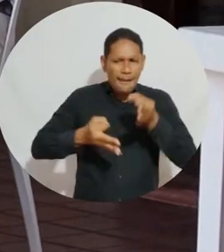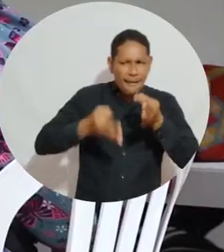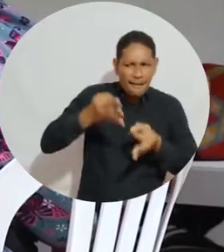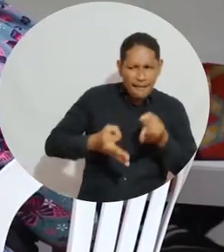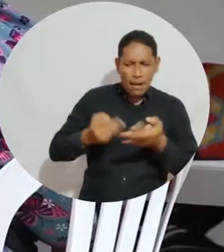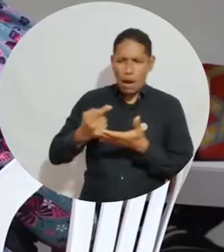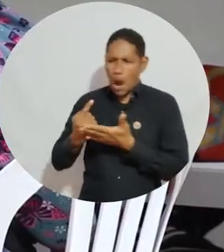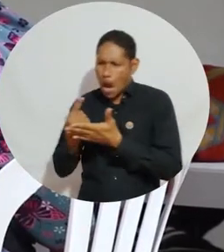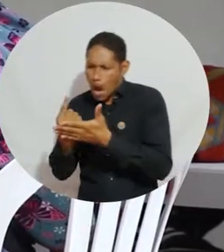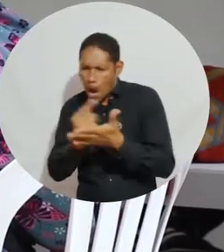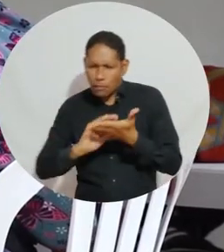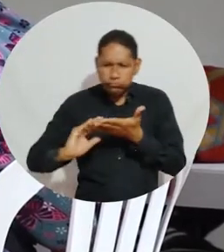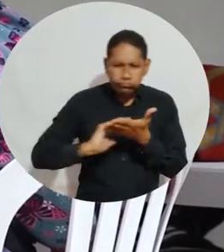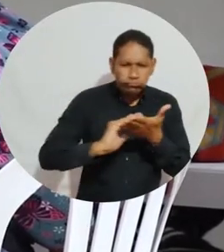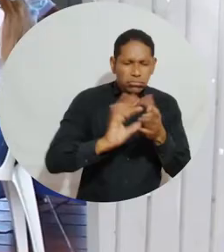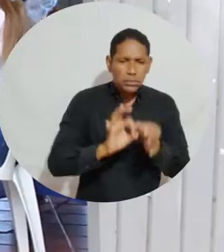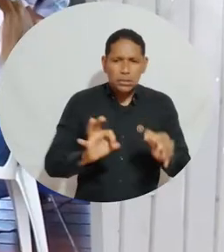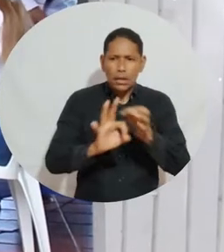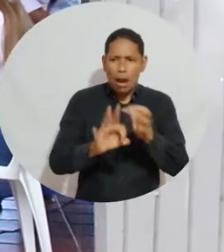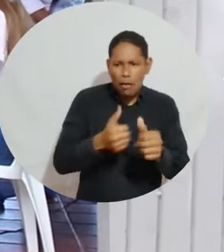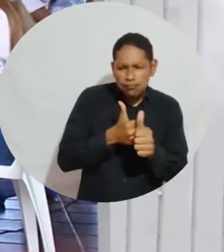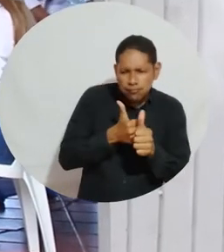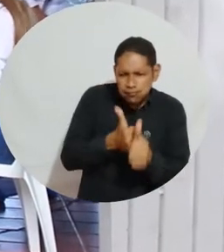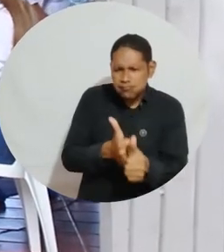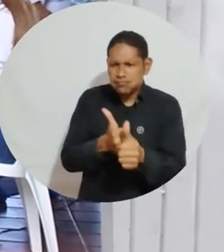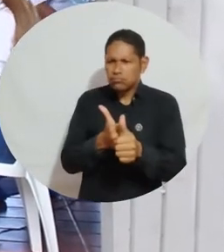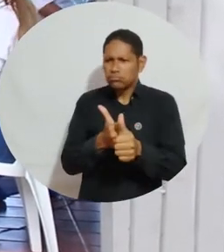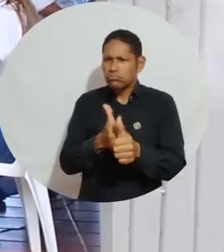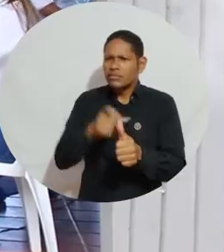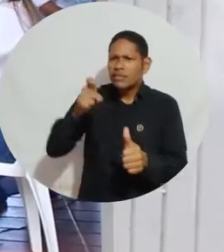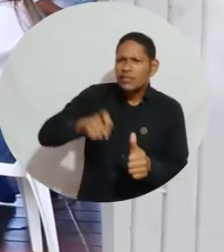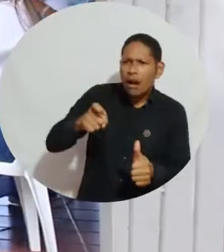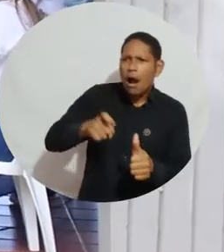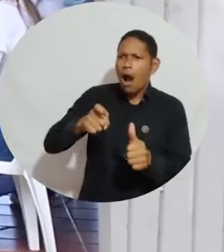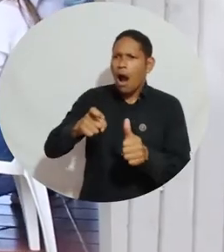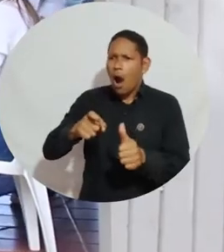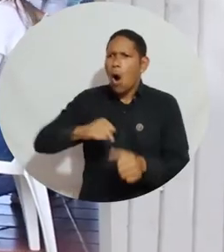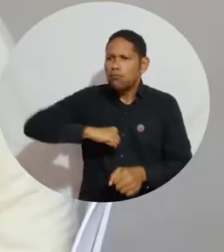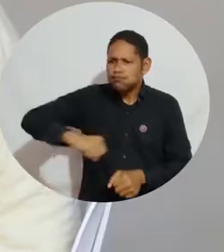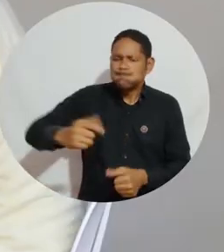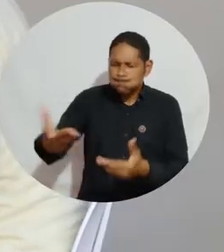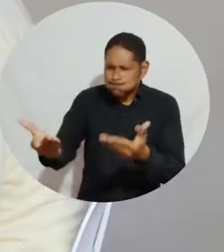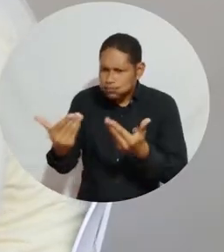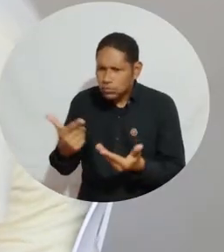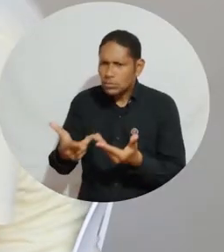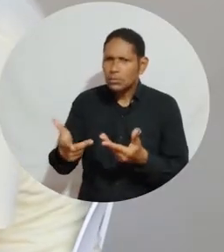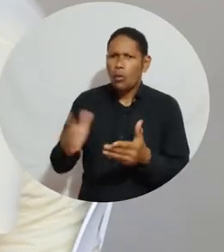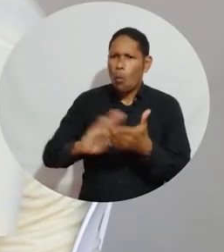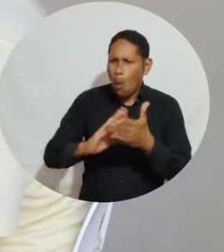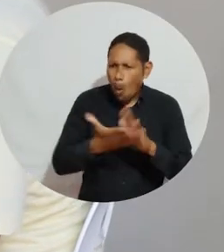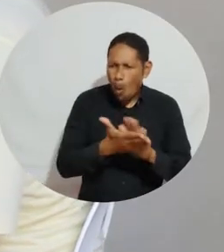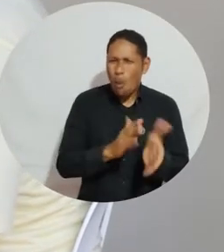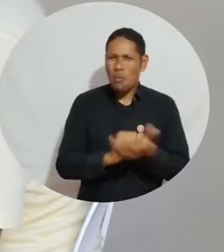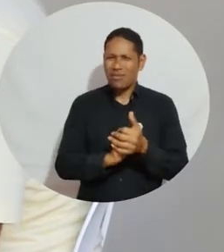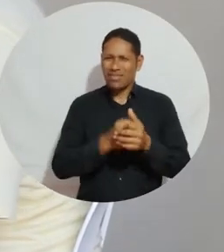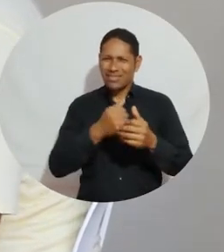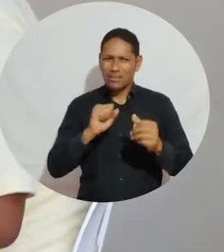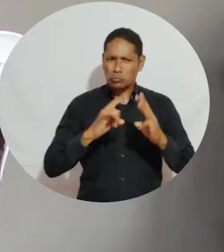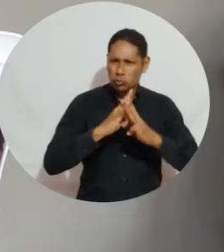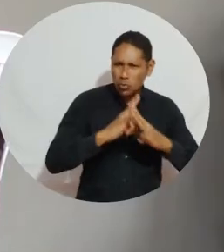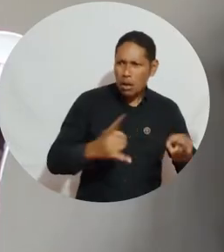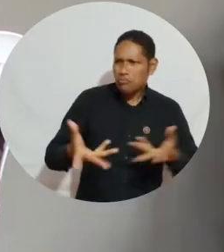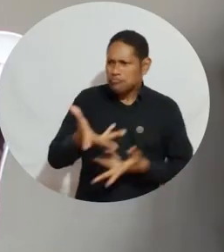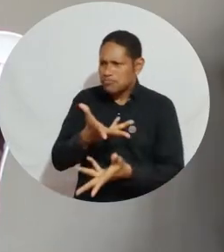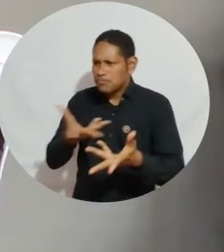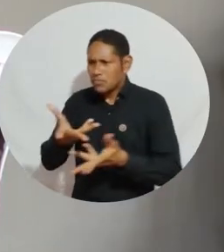Consultorio Jurídico y Centro de Conciliación como un espacio para brindar asesoría y atención jurídica a la comunidad unimagdalena